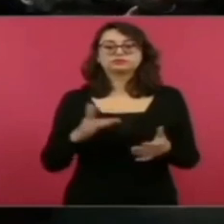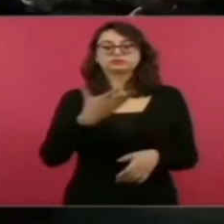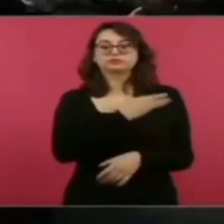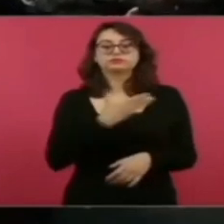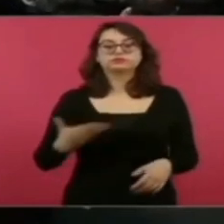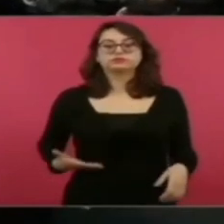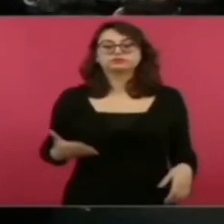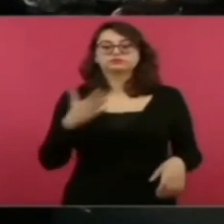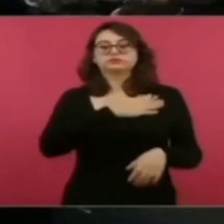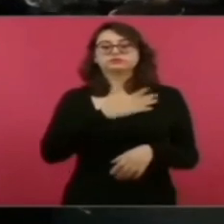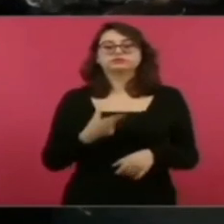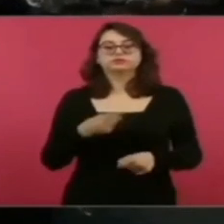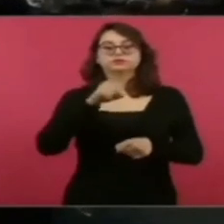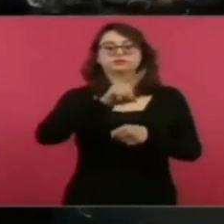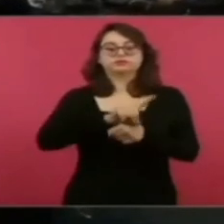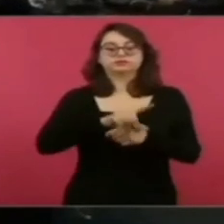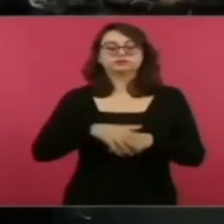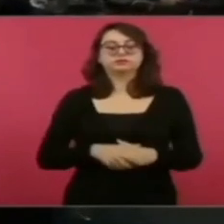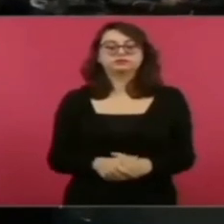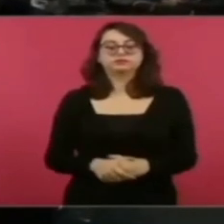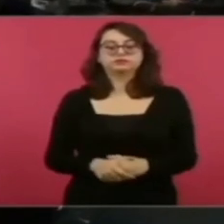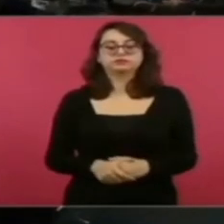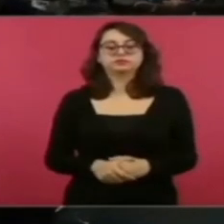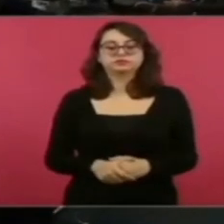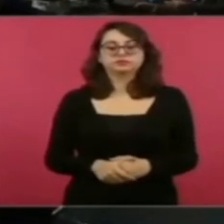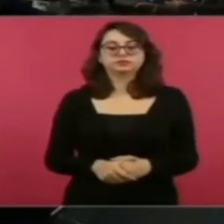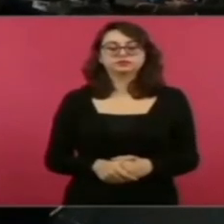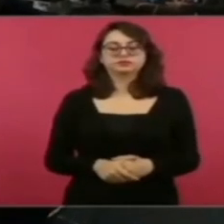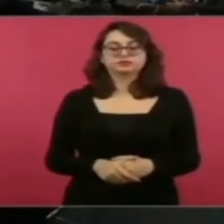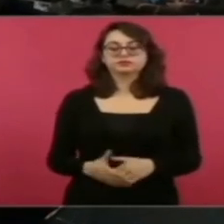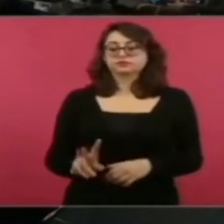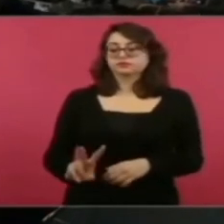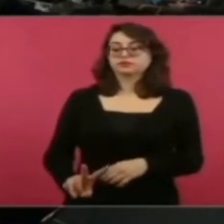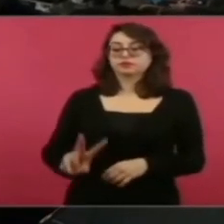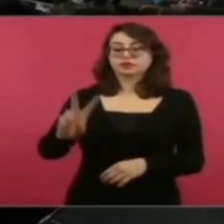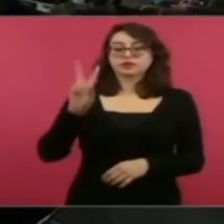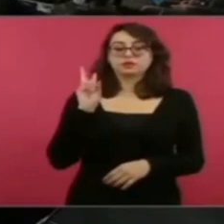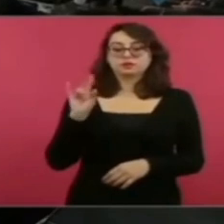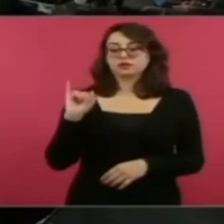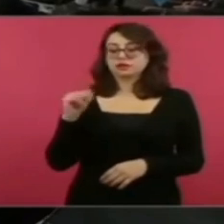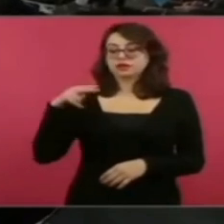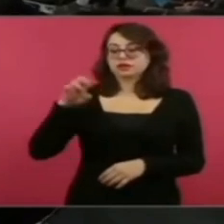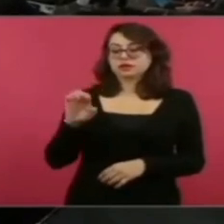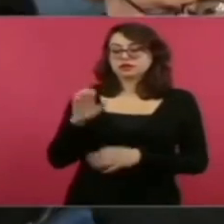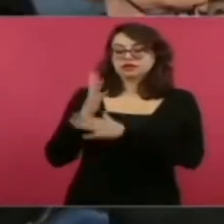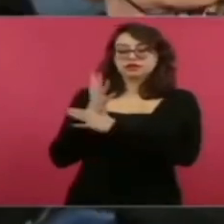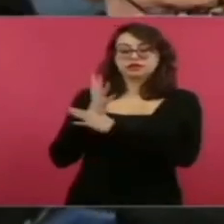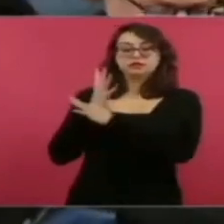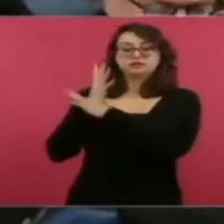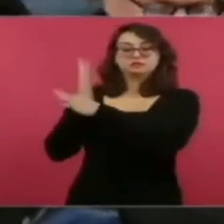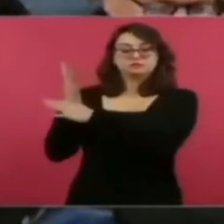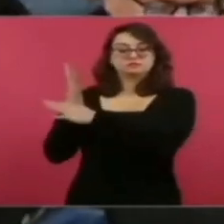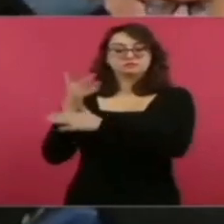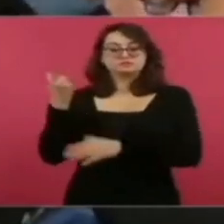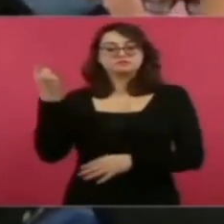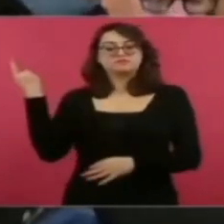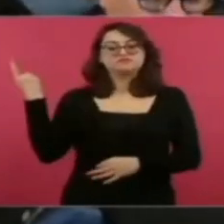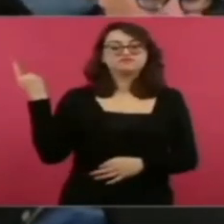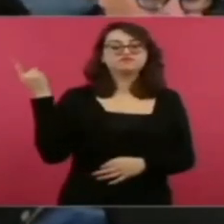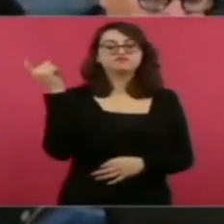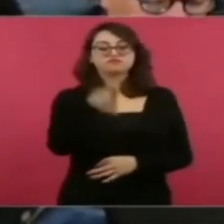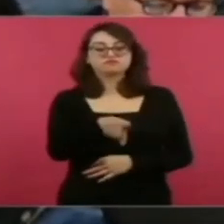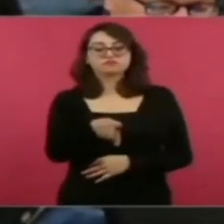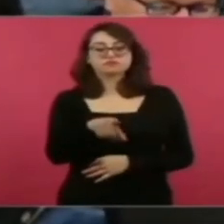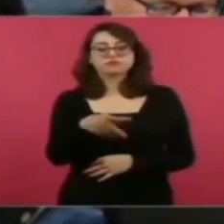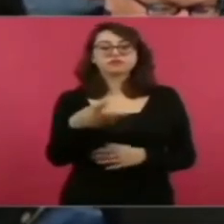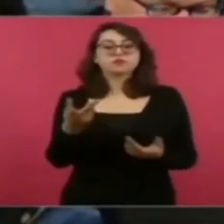Buenos días. Preguntarle, finalmente el INE determinó el viernes que se abstenga usted de hacer declaraciones relacionadas con